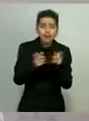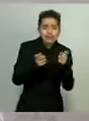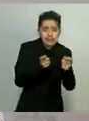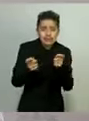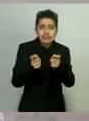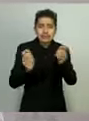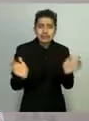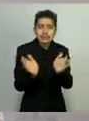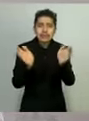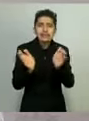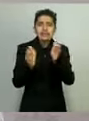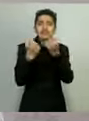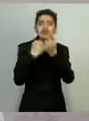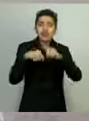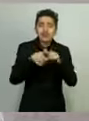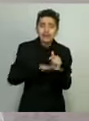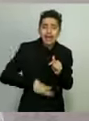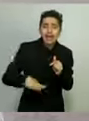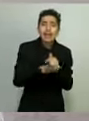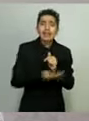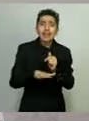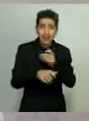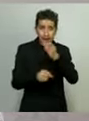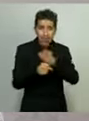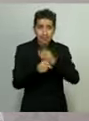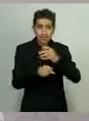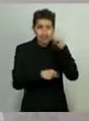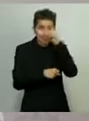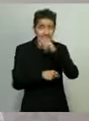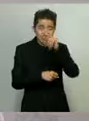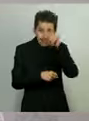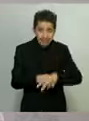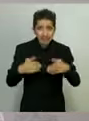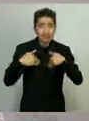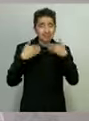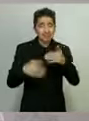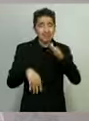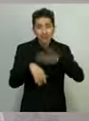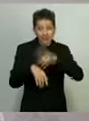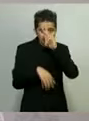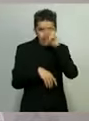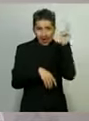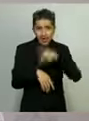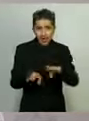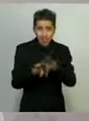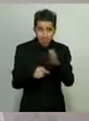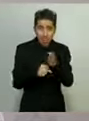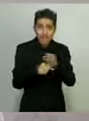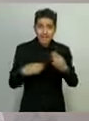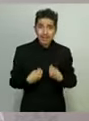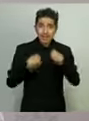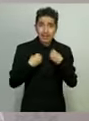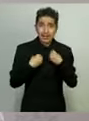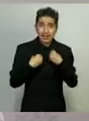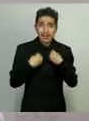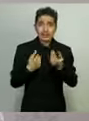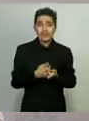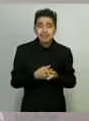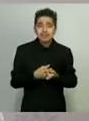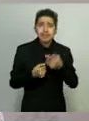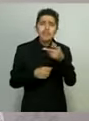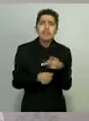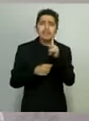sociedad, sobre todo en épocas tan difíciles, tan críticas, como la que estamos viviendo. Sin embargo,